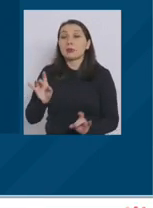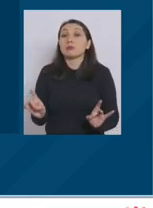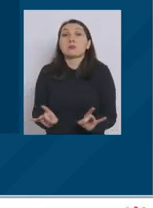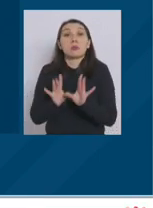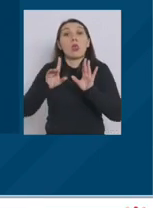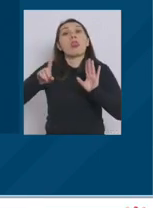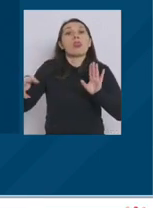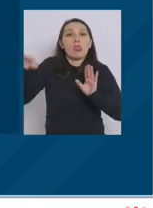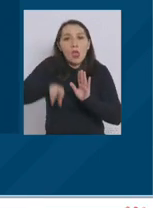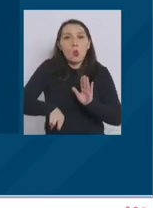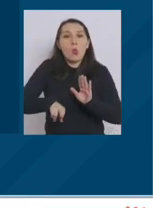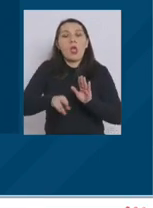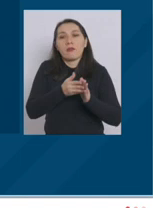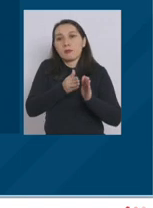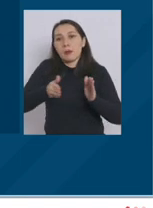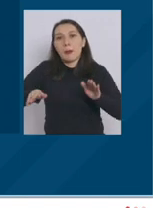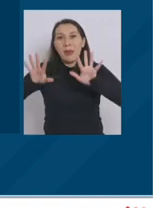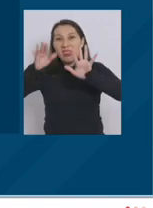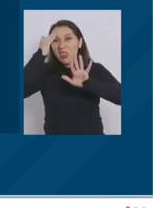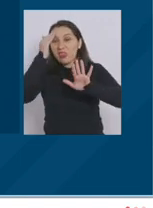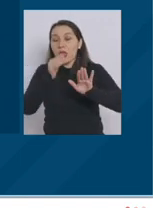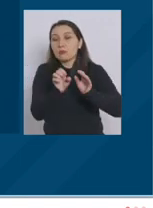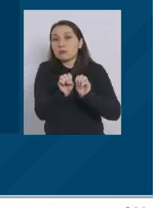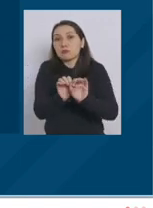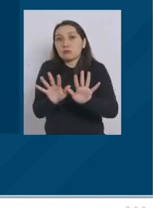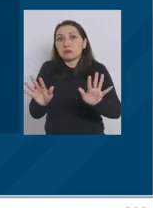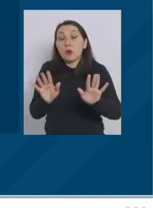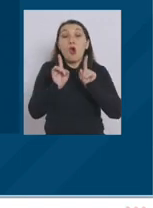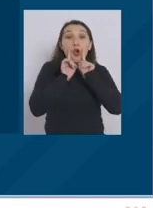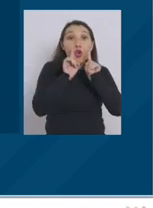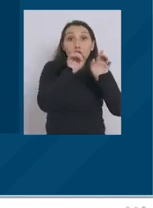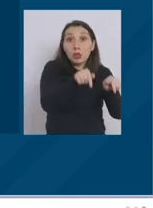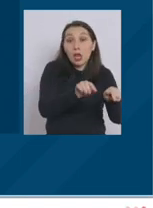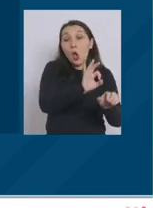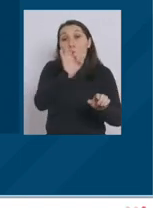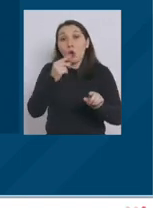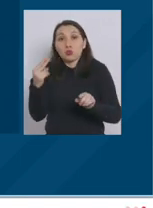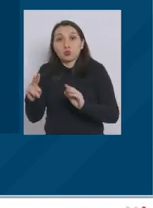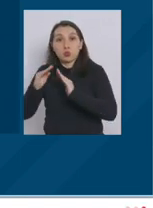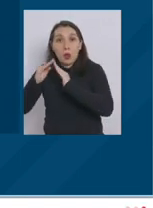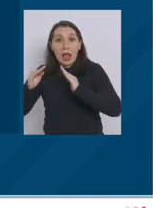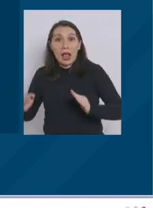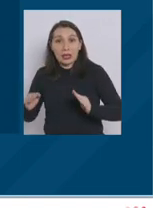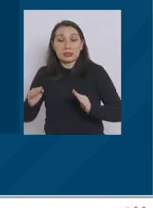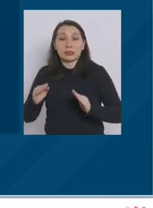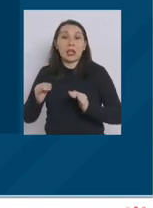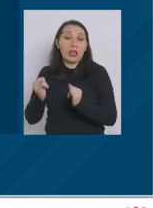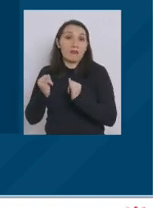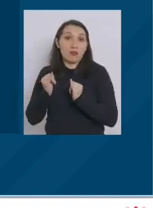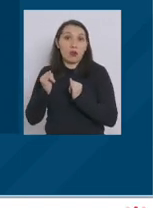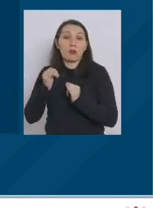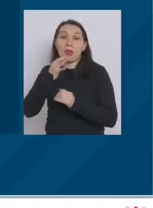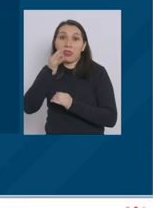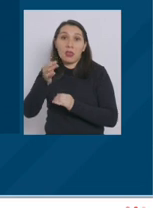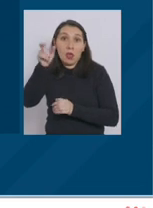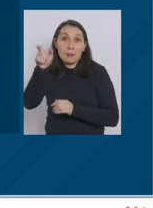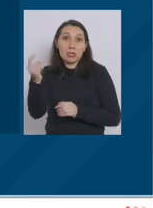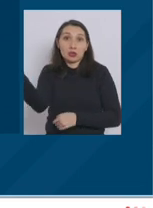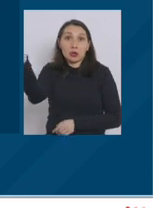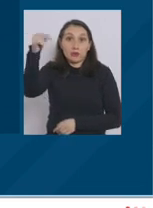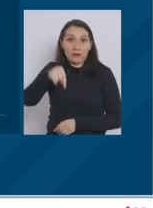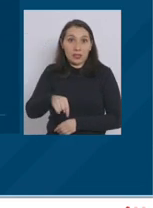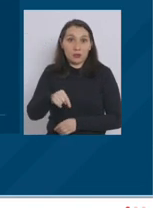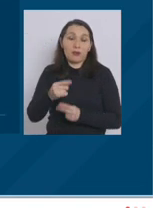aleatoria durante estos 10 días, que puede ser en el hotel de tránsito o bien en el domicilio que ha señalado el viajero.